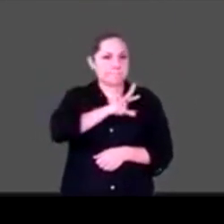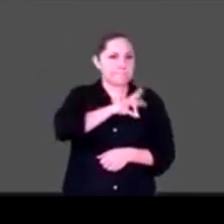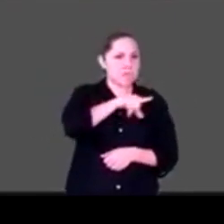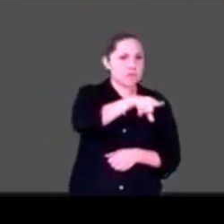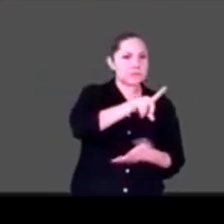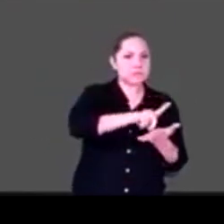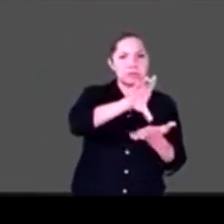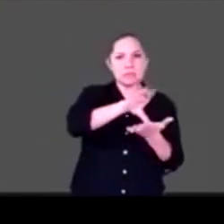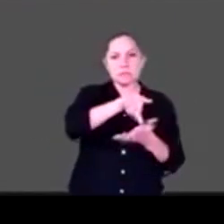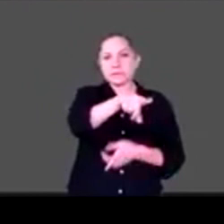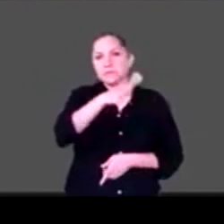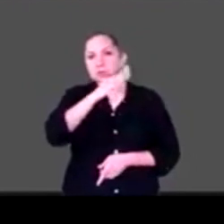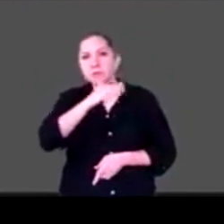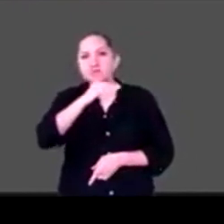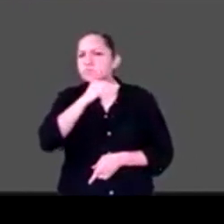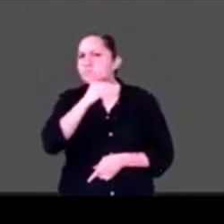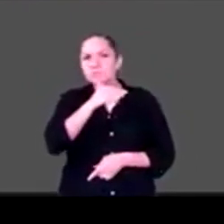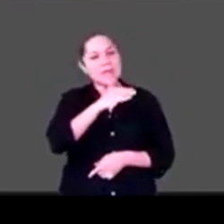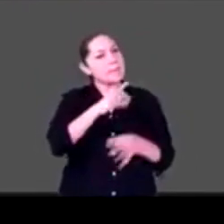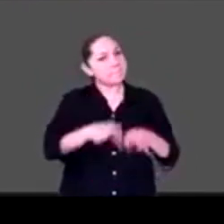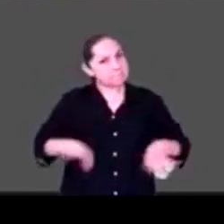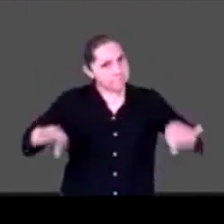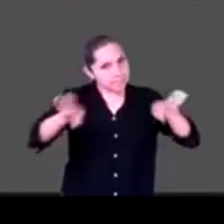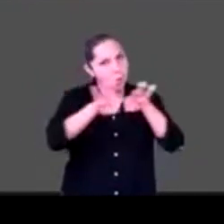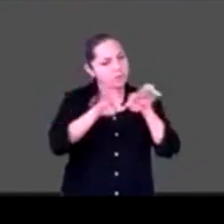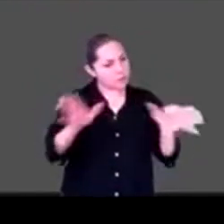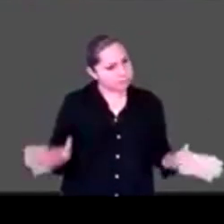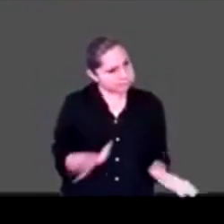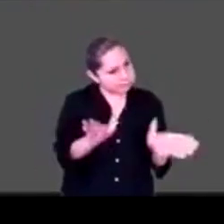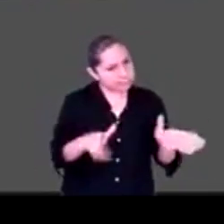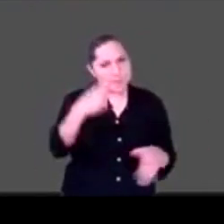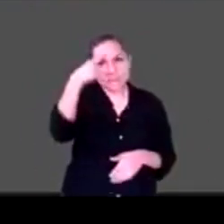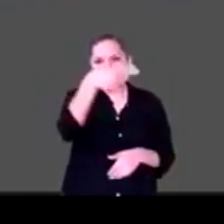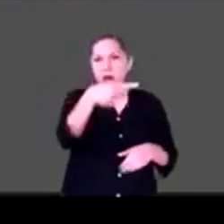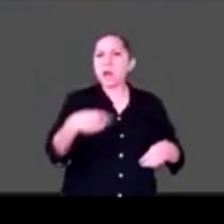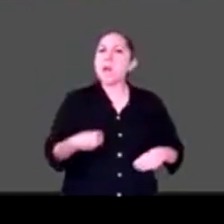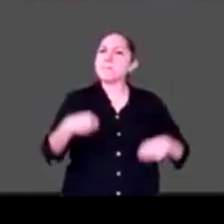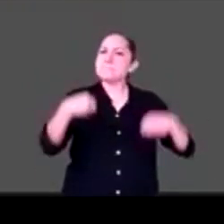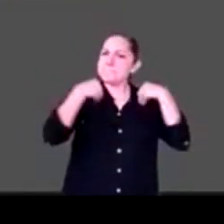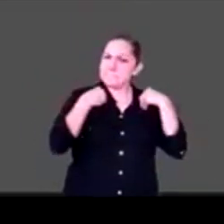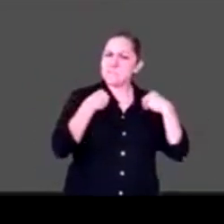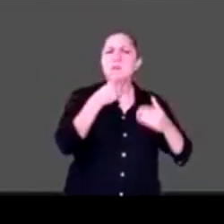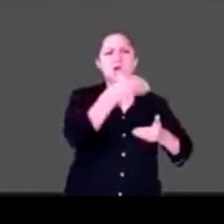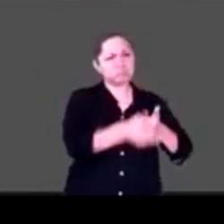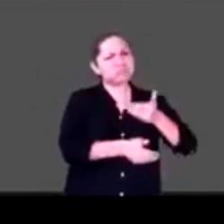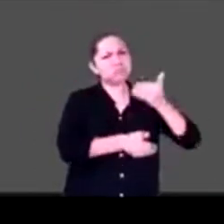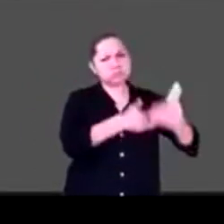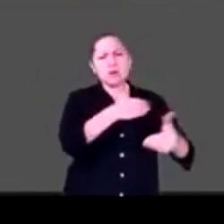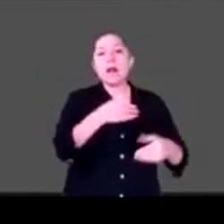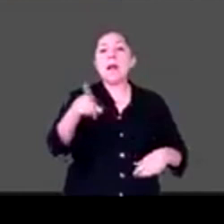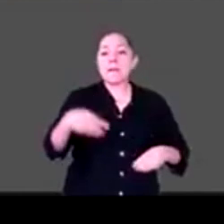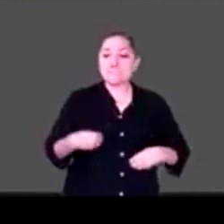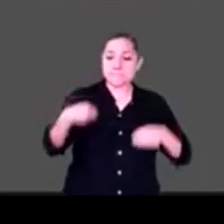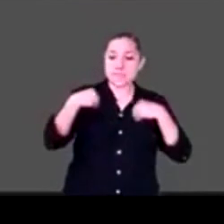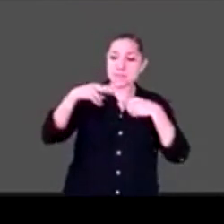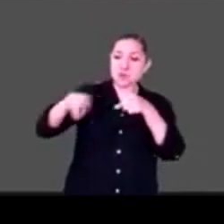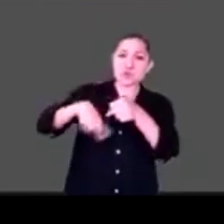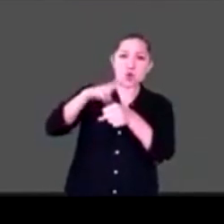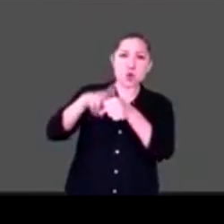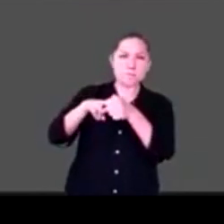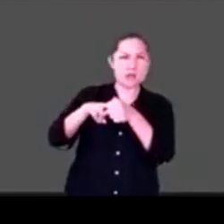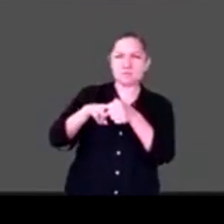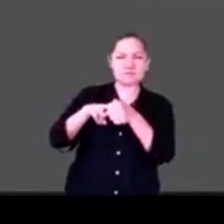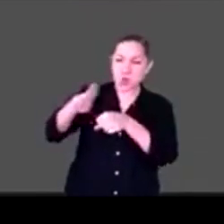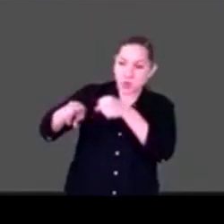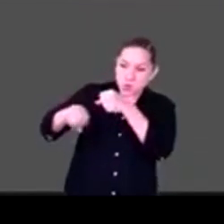y son capaces de enseñarnos a llevar una vida ordinaria. No digo una vida normal, porque la normalidad no existe, y estamos muy acostumbrados a